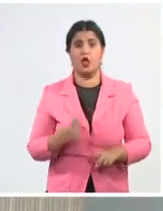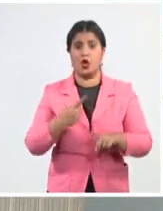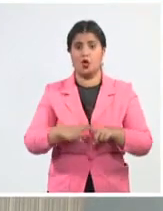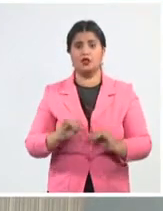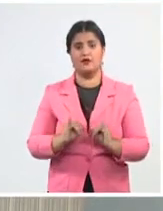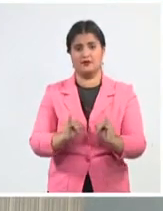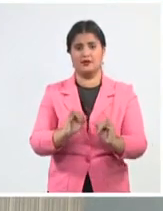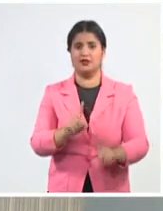volveremos en próximas emisiones.